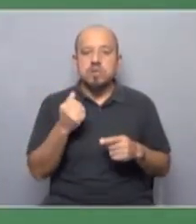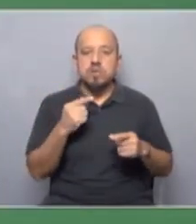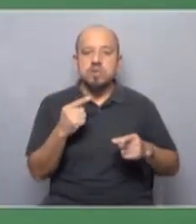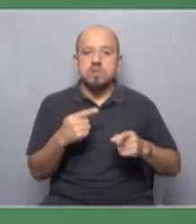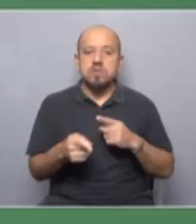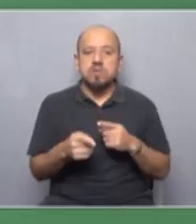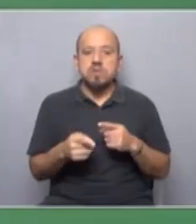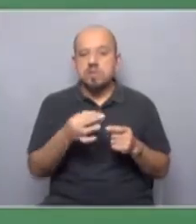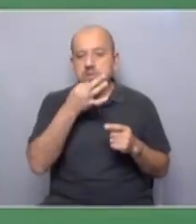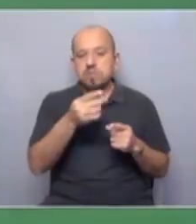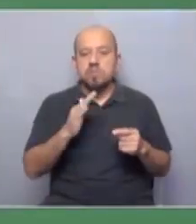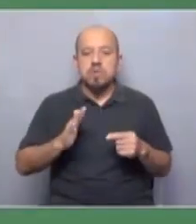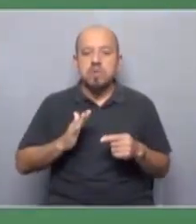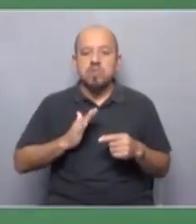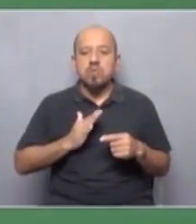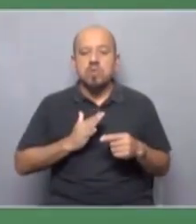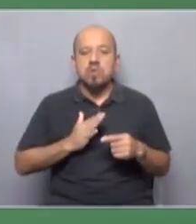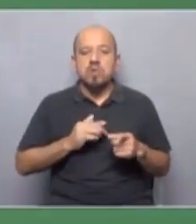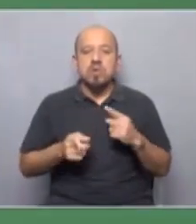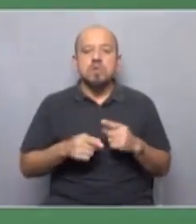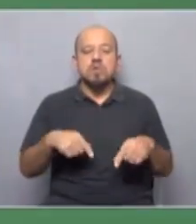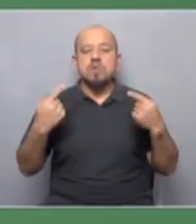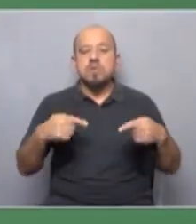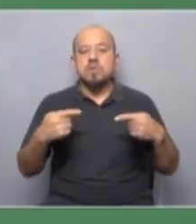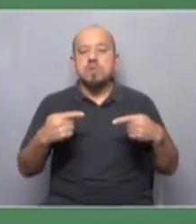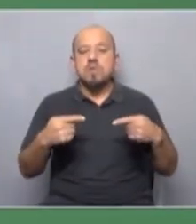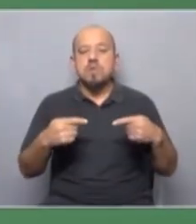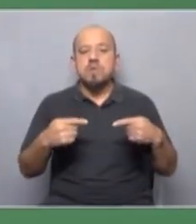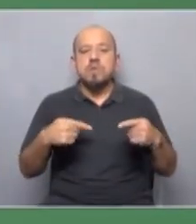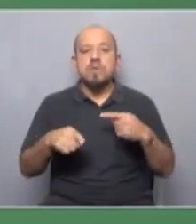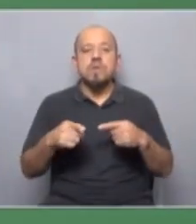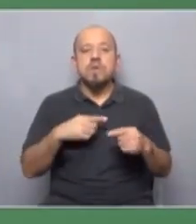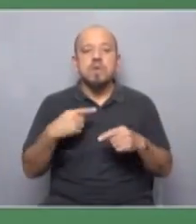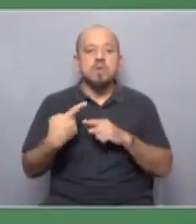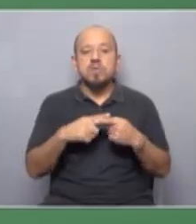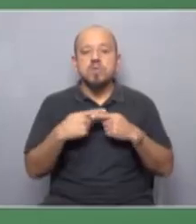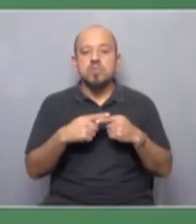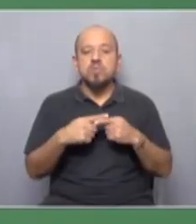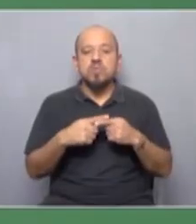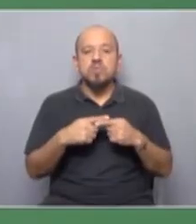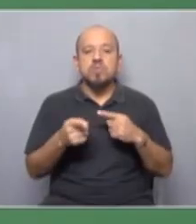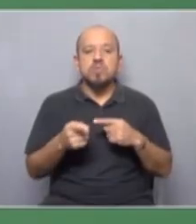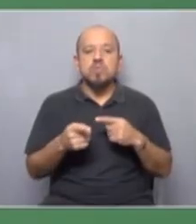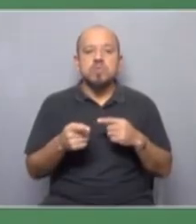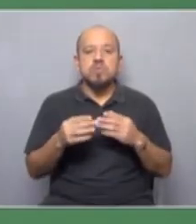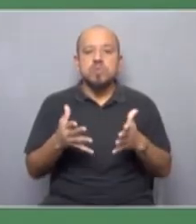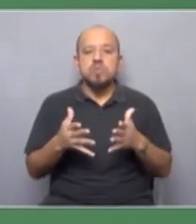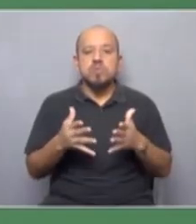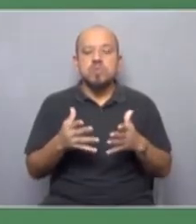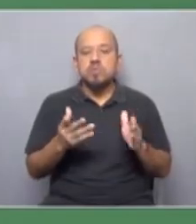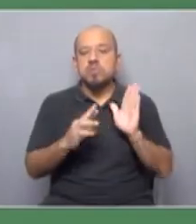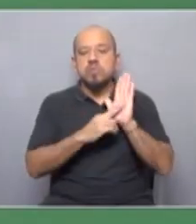nuestra lucha y decimos que las mujeres tienen que estar en los espacios de debate en los espacios de discusión que no tienen por qué seguir siendo